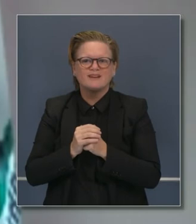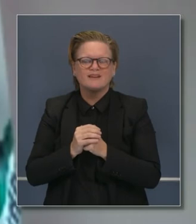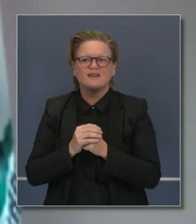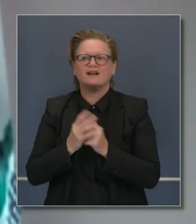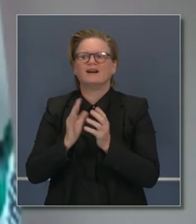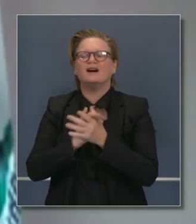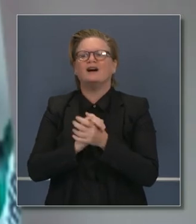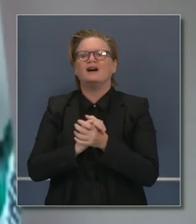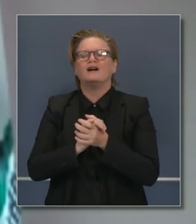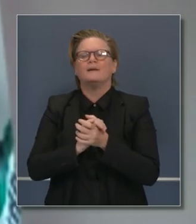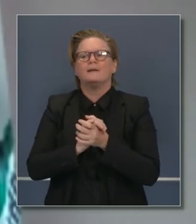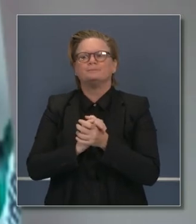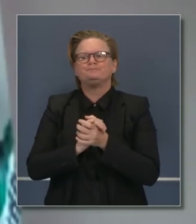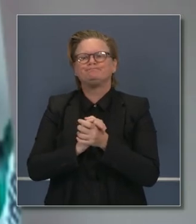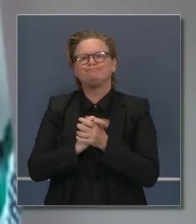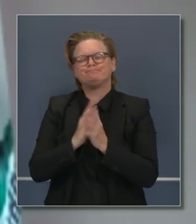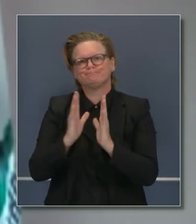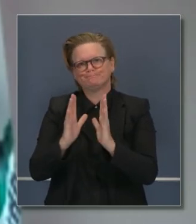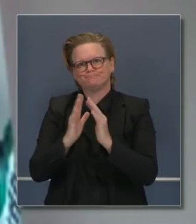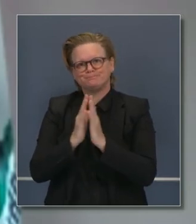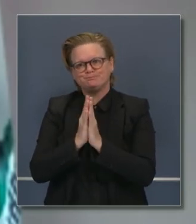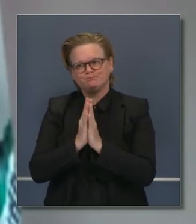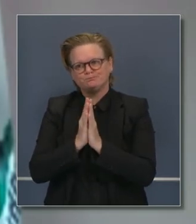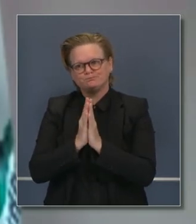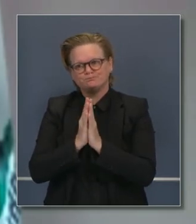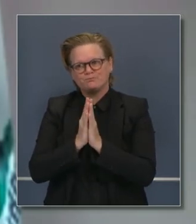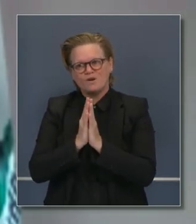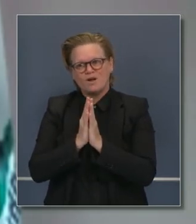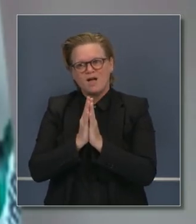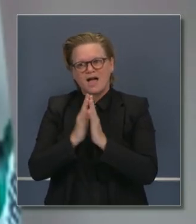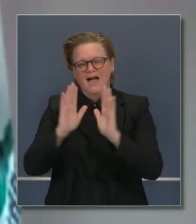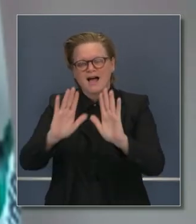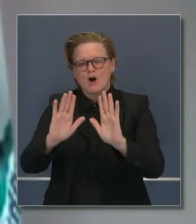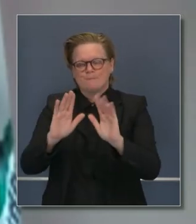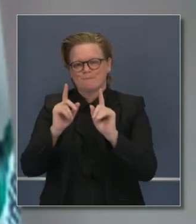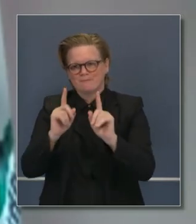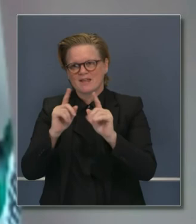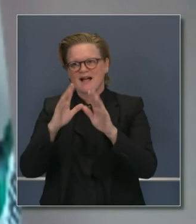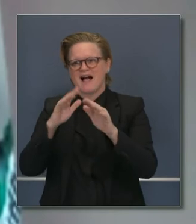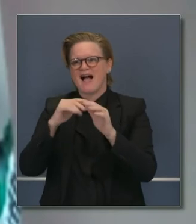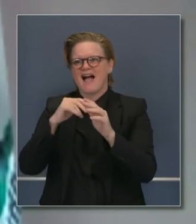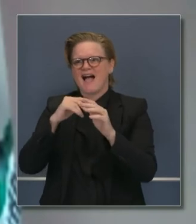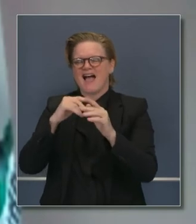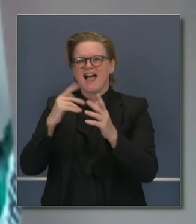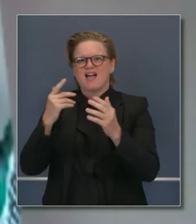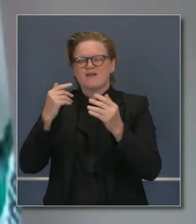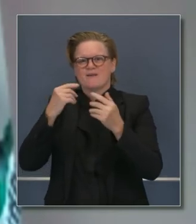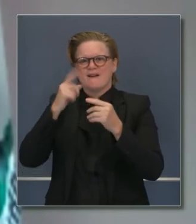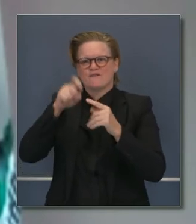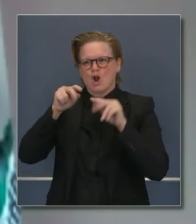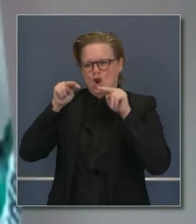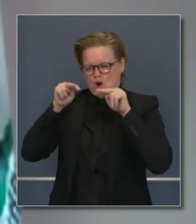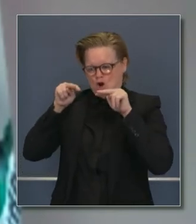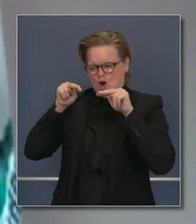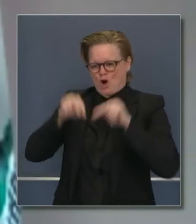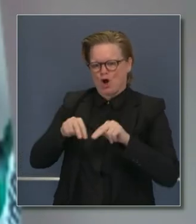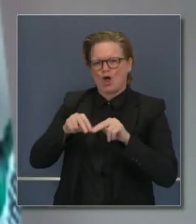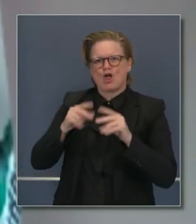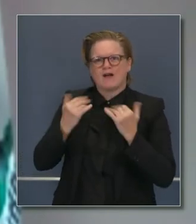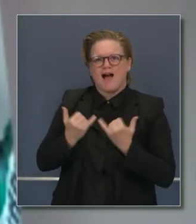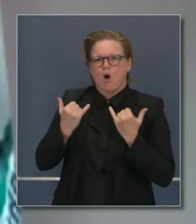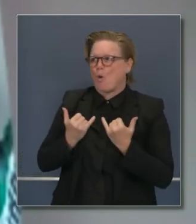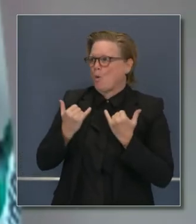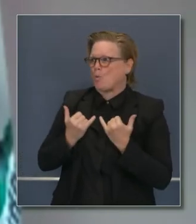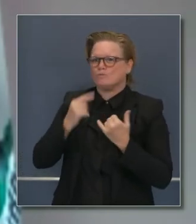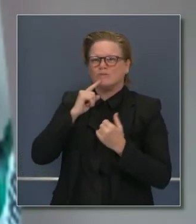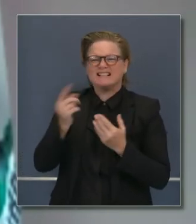riesgo, si aplican estas reglas que estamos sugiriendo, son más arriesgadas que hace un mes. Y eso